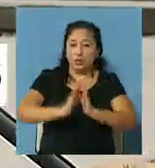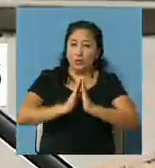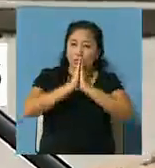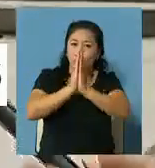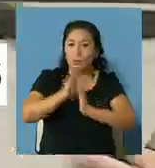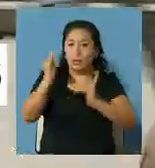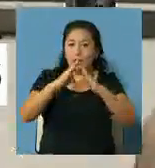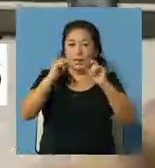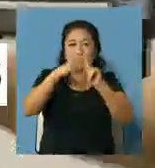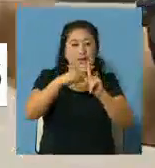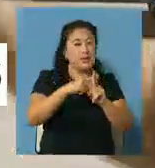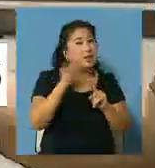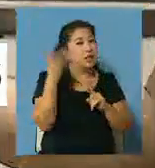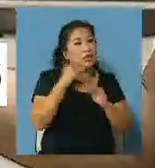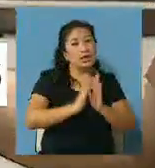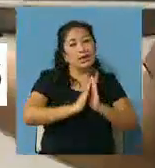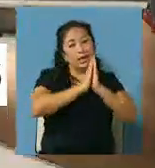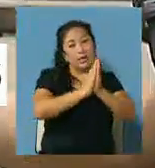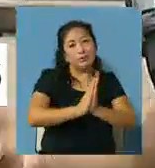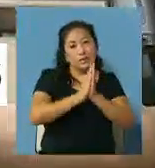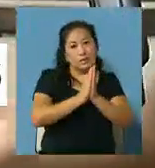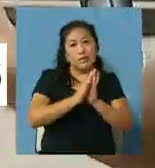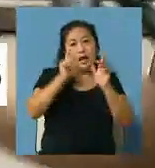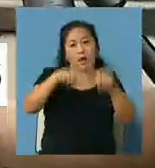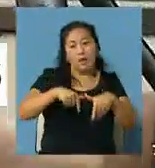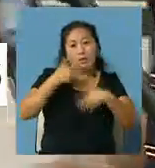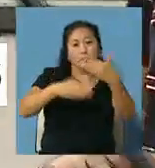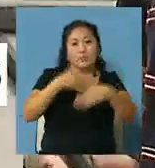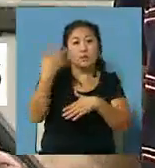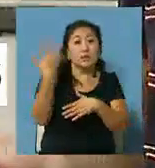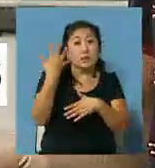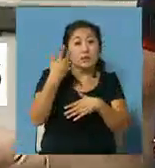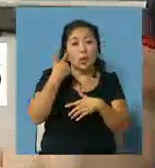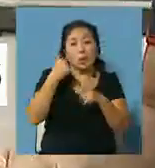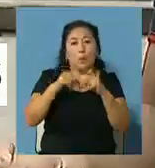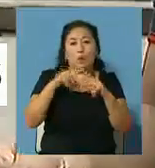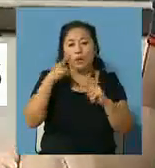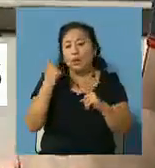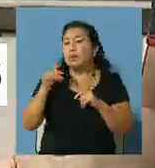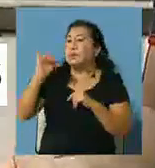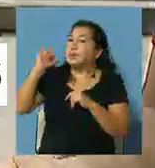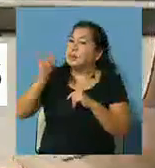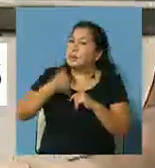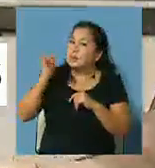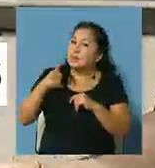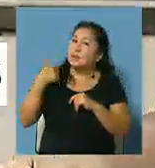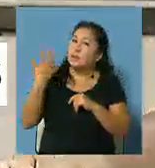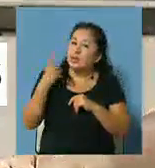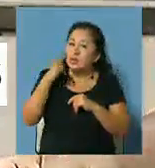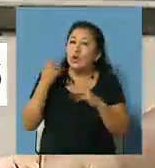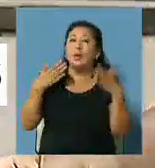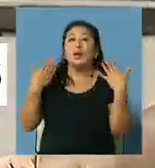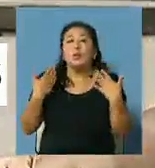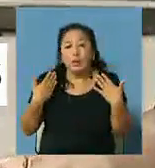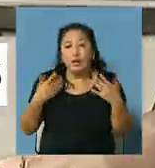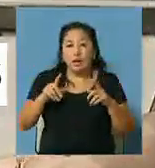Misa que en la Catedral vale, toda la misa que no dio antes la va a dar ahora porque son 5 misas por día exactamente, 5 misas para darle la